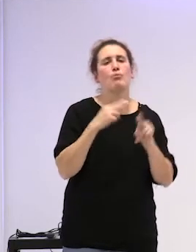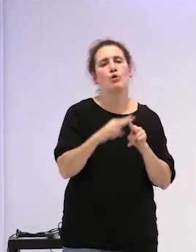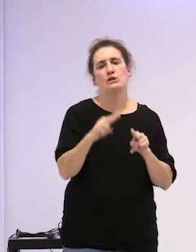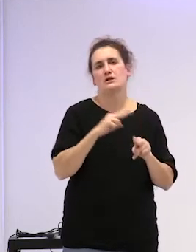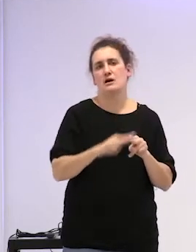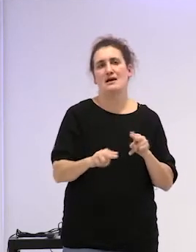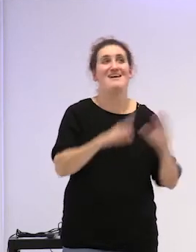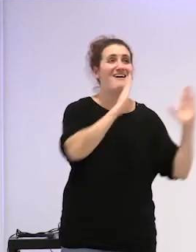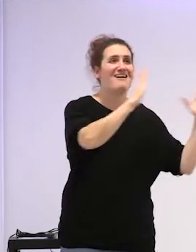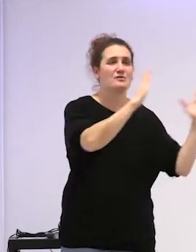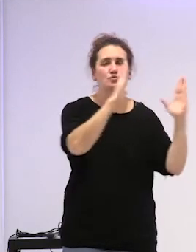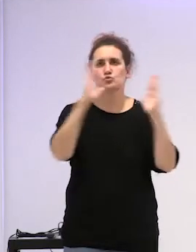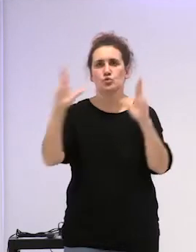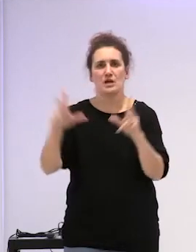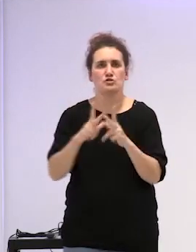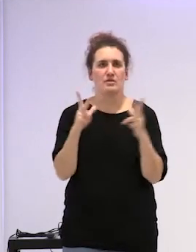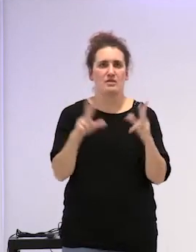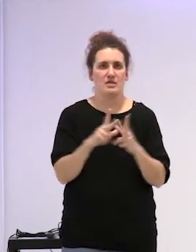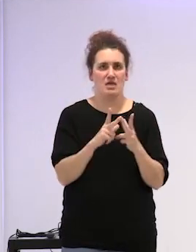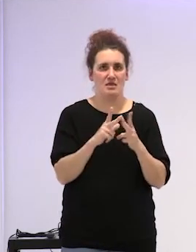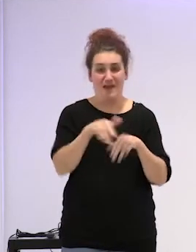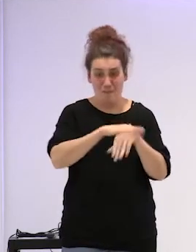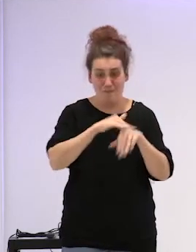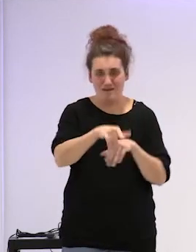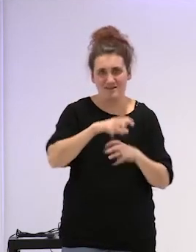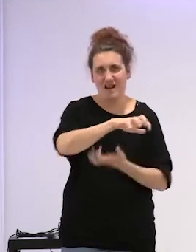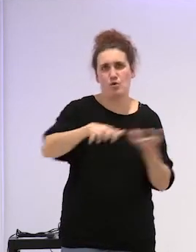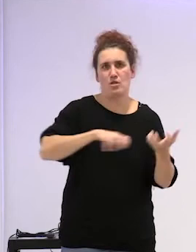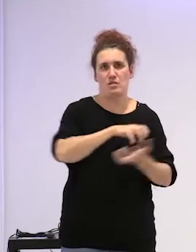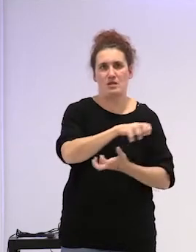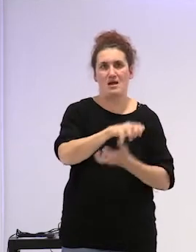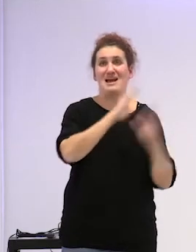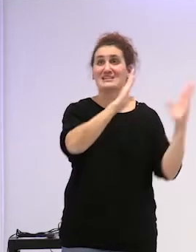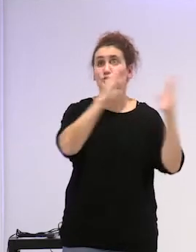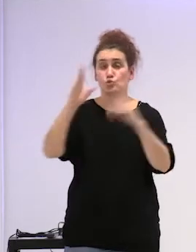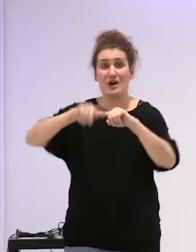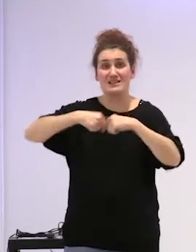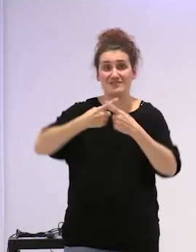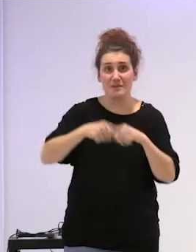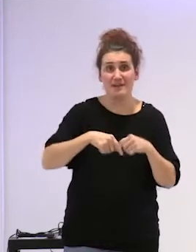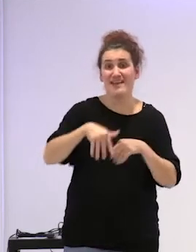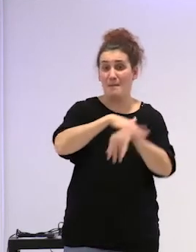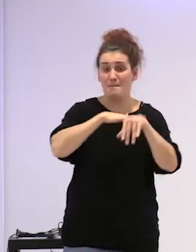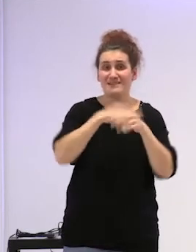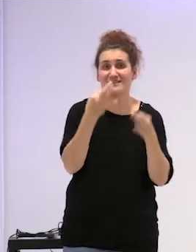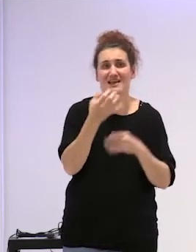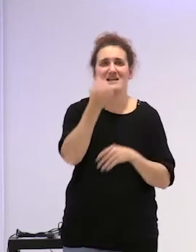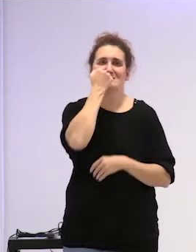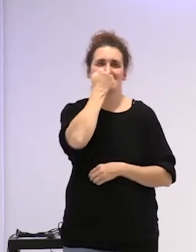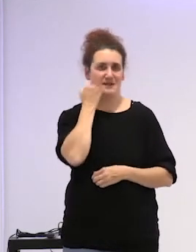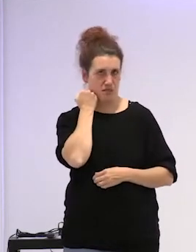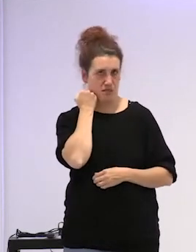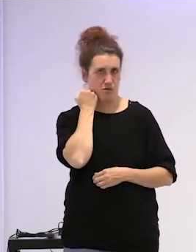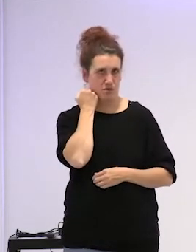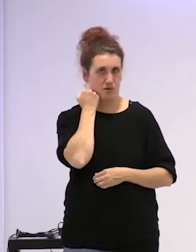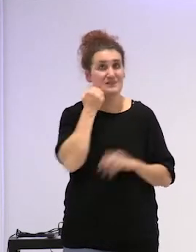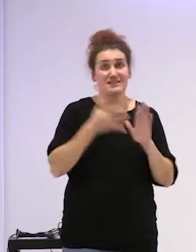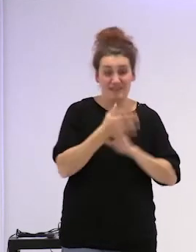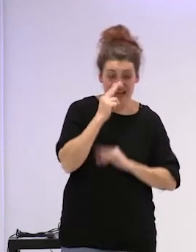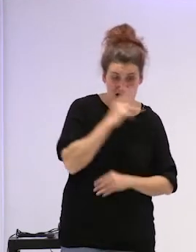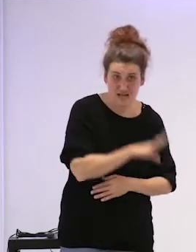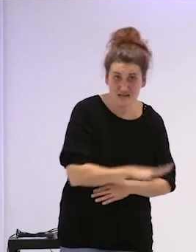estructura la sociedad en base a la violencia y estructura las familias en base al silencio entonces a las criaturas